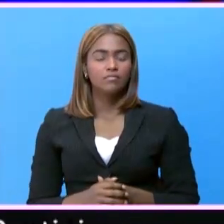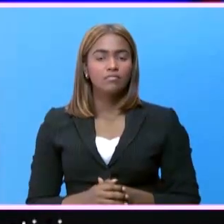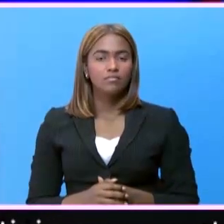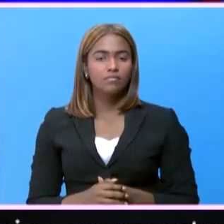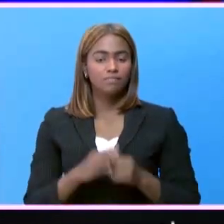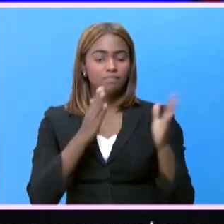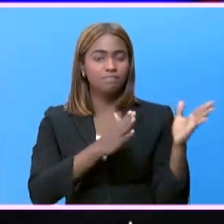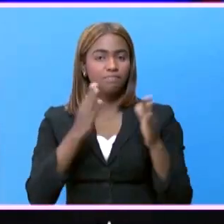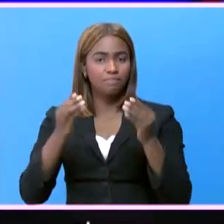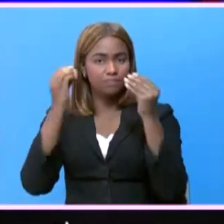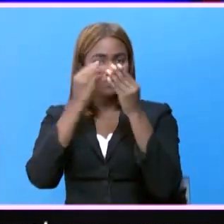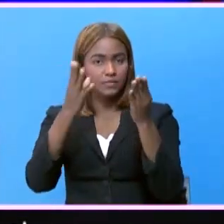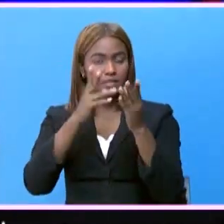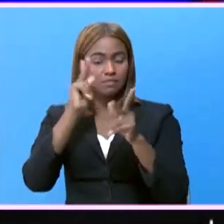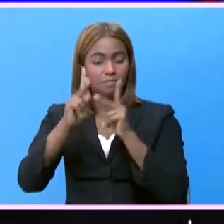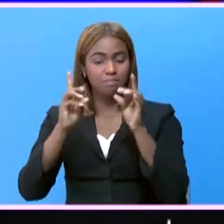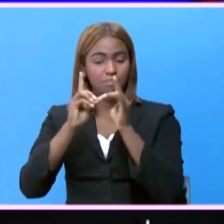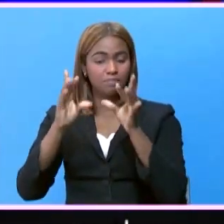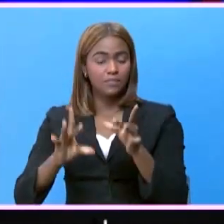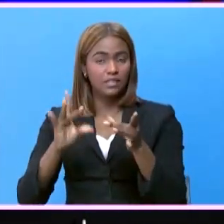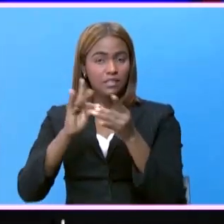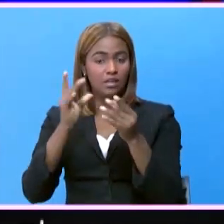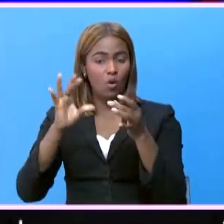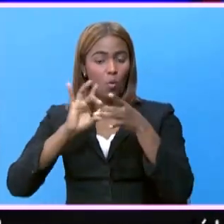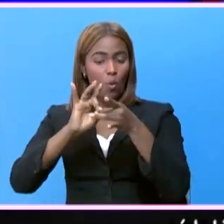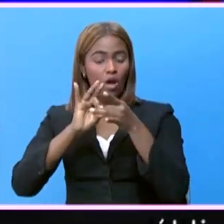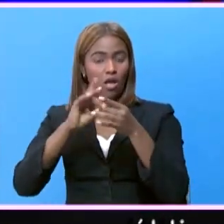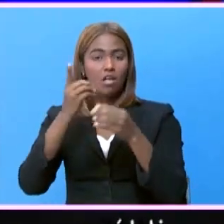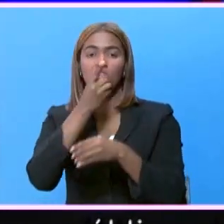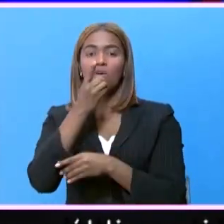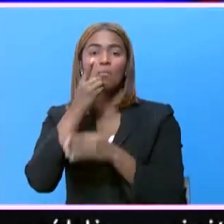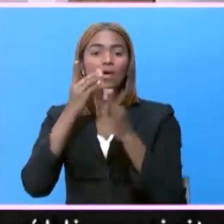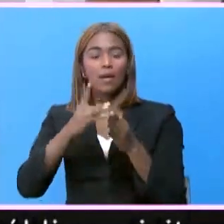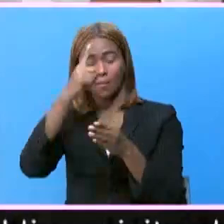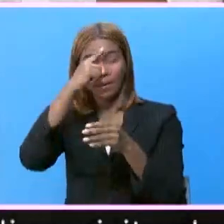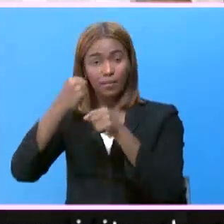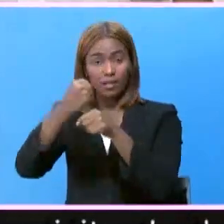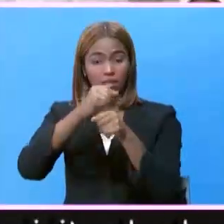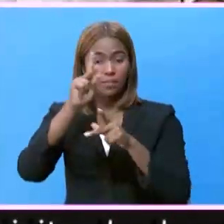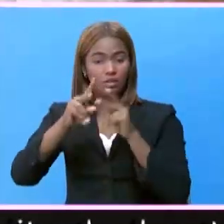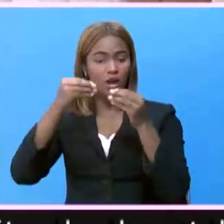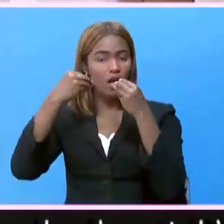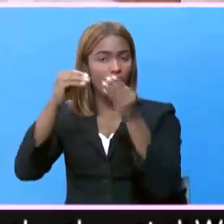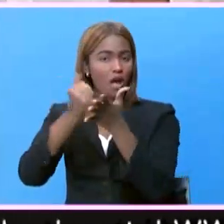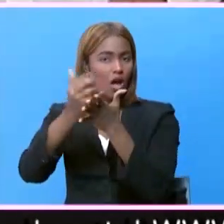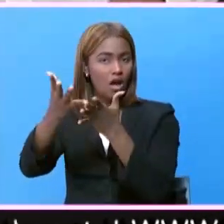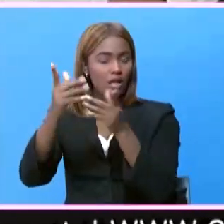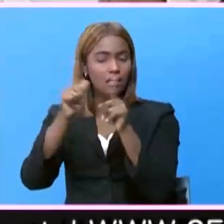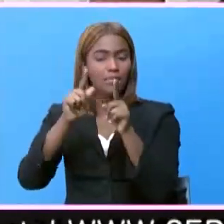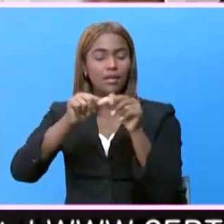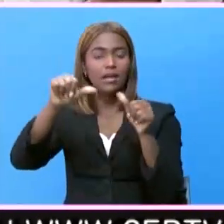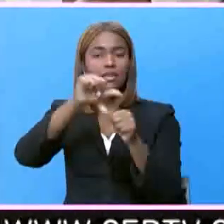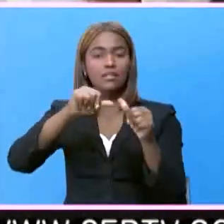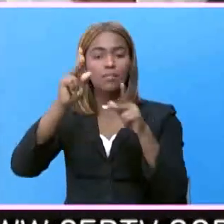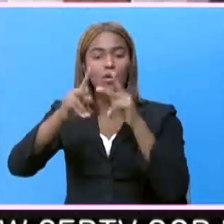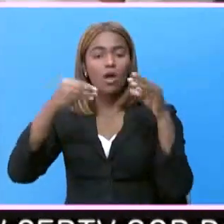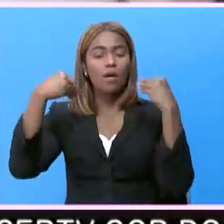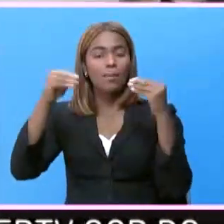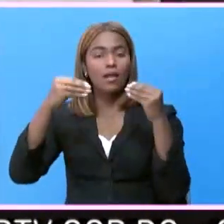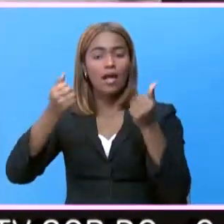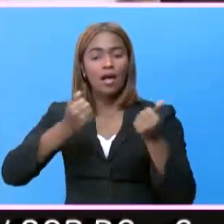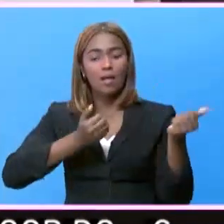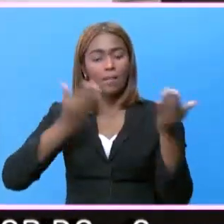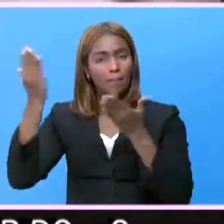En otra información, los directivos de la Unión Dominicana de Protección al Consumidor y la Asociación de Comerciantes e